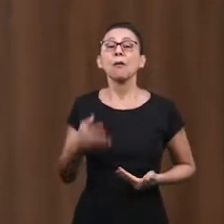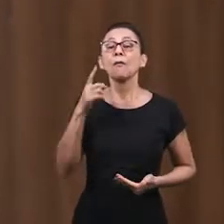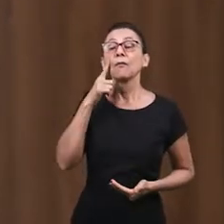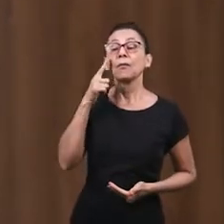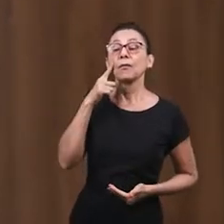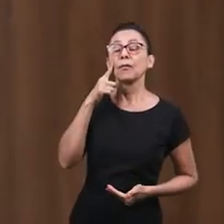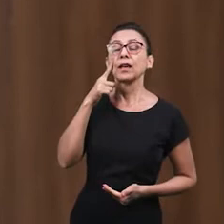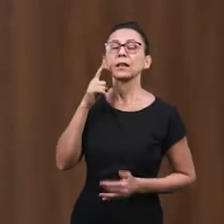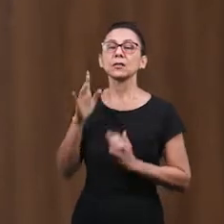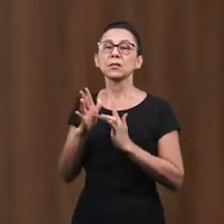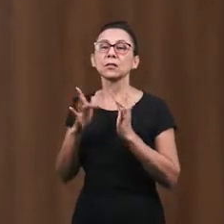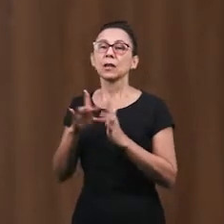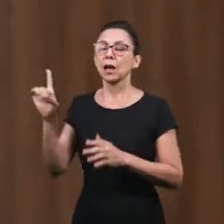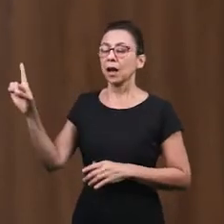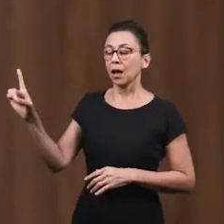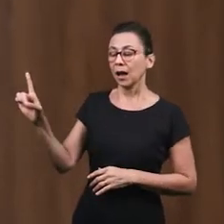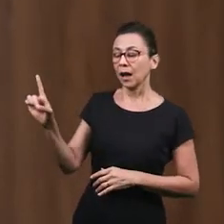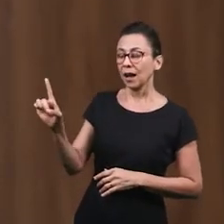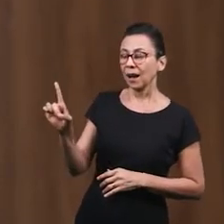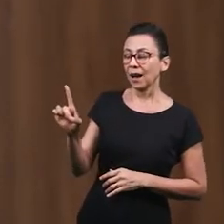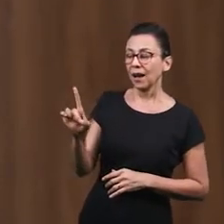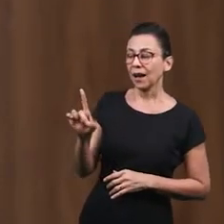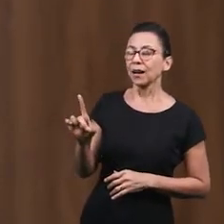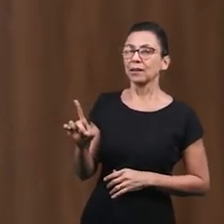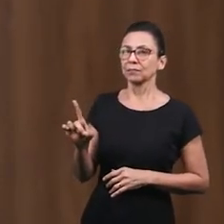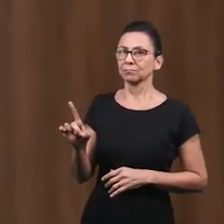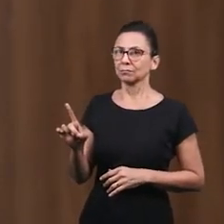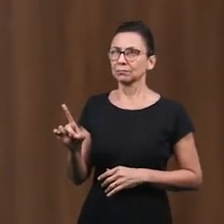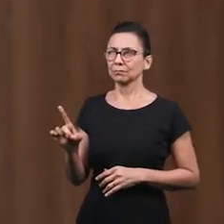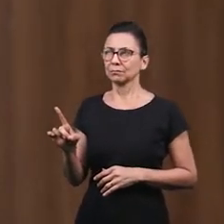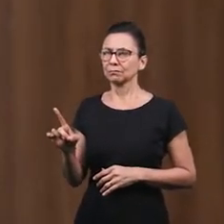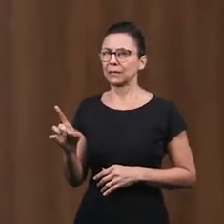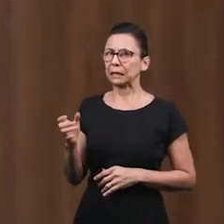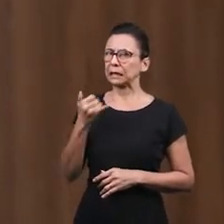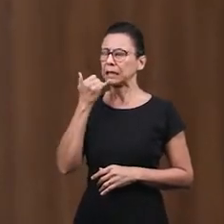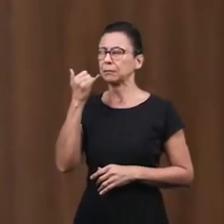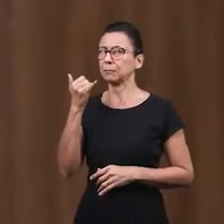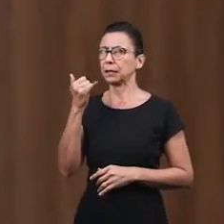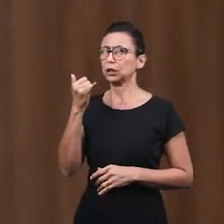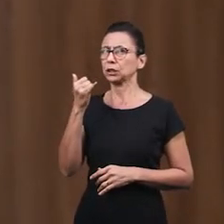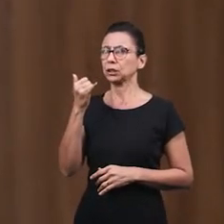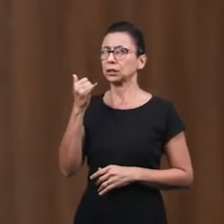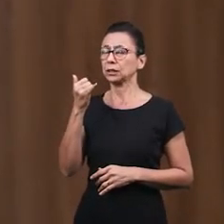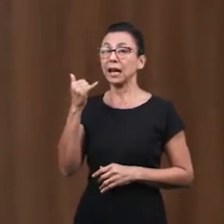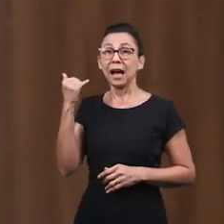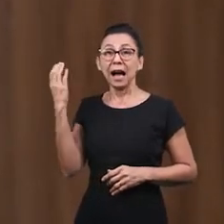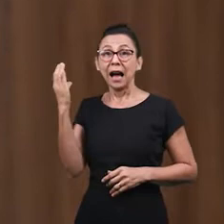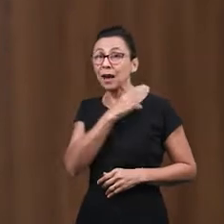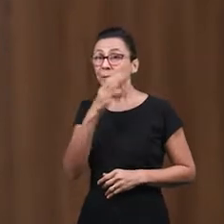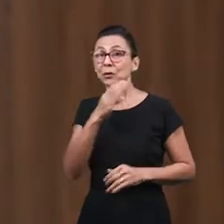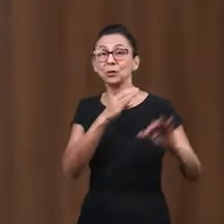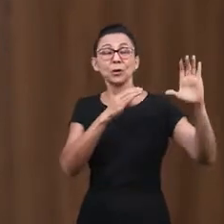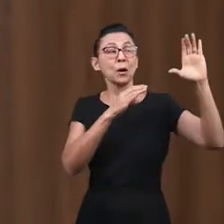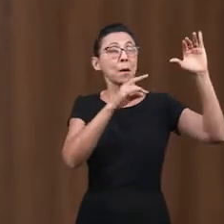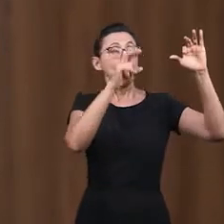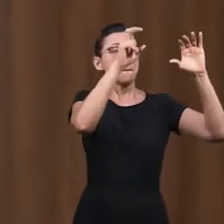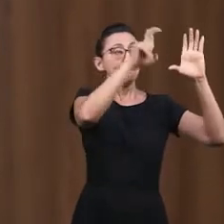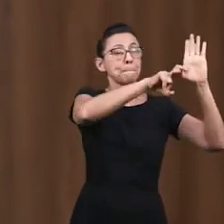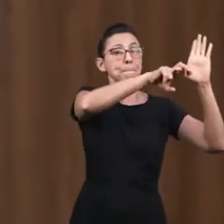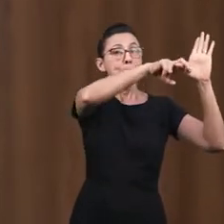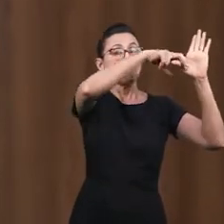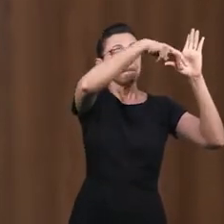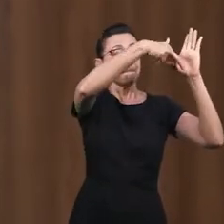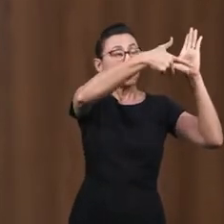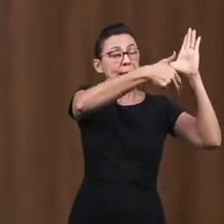quería estar En su casa? Él estaba Encima del árbol Quería solo ver A Jesús pasar Pero él